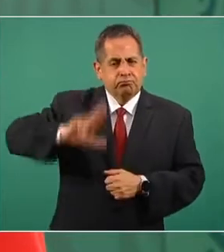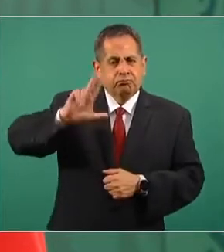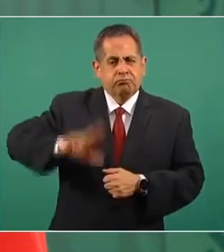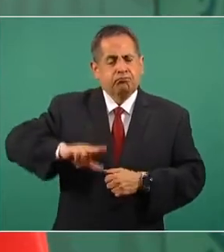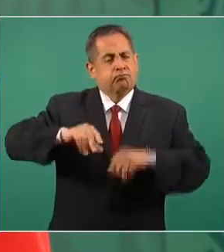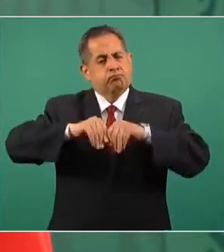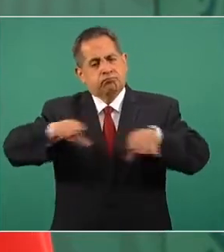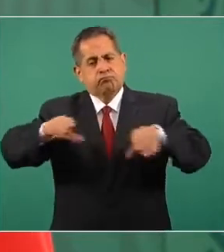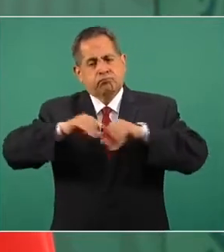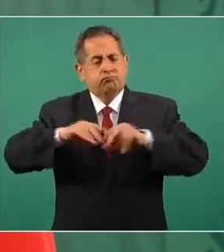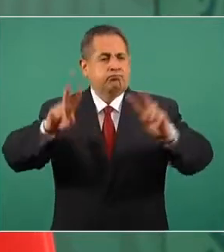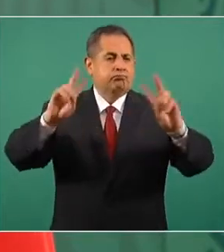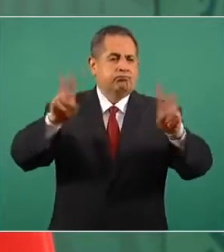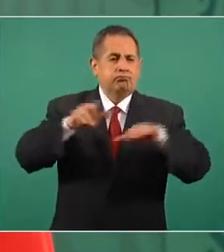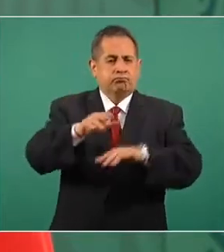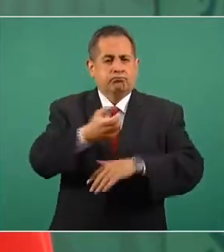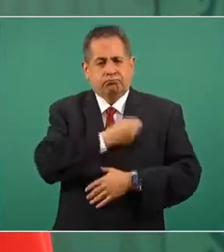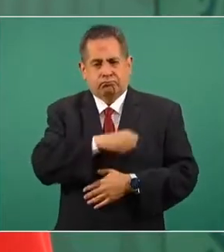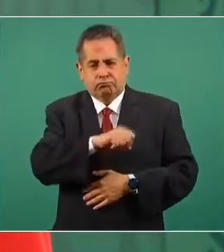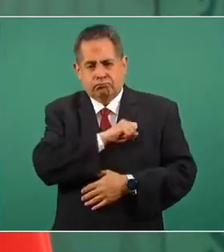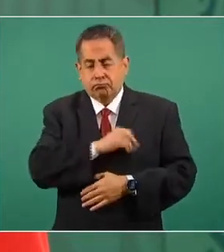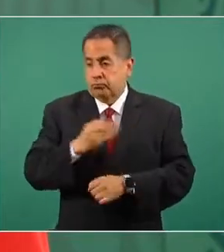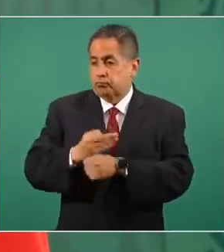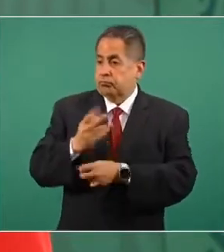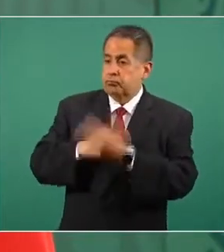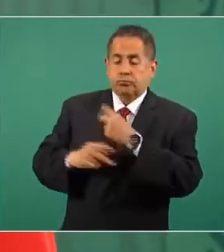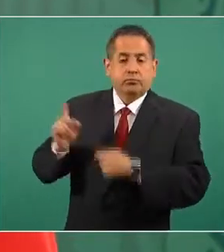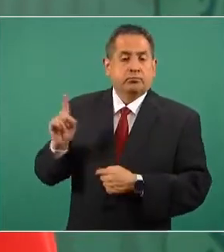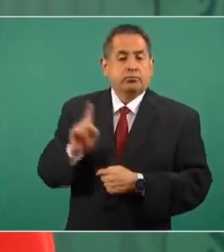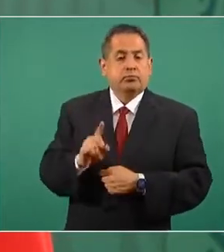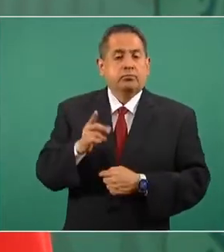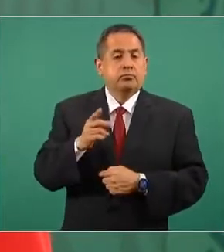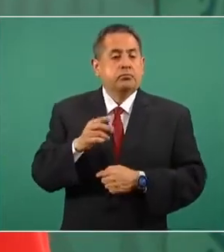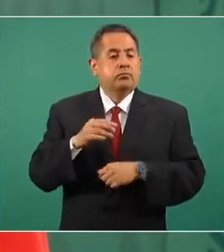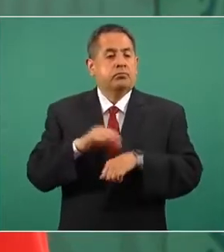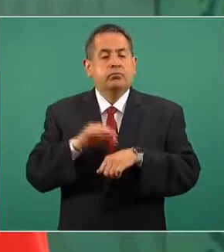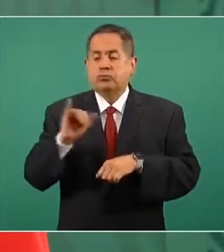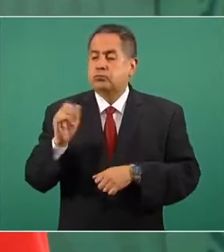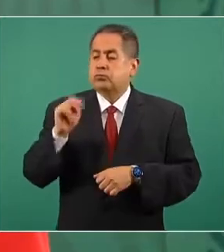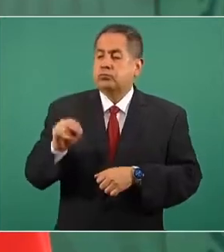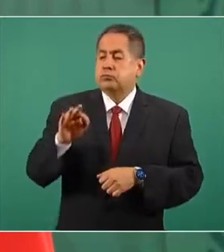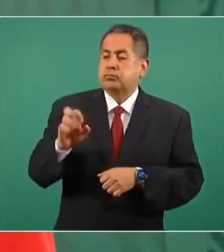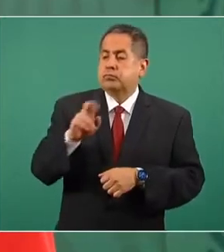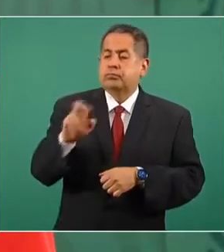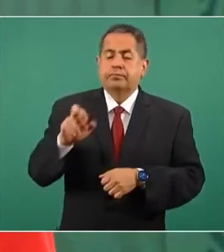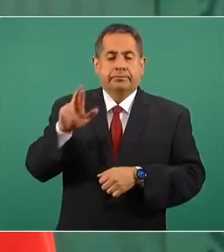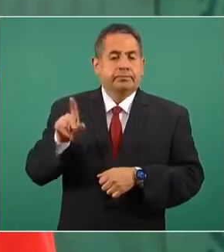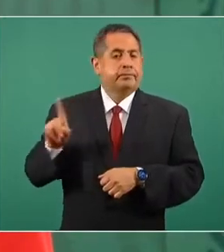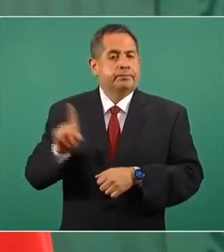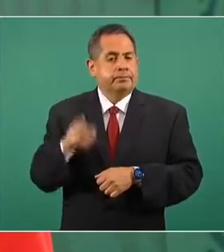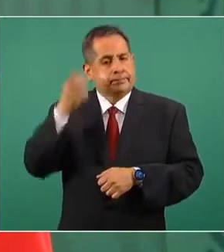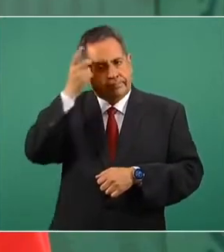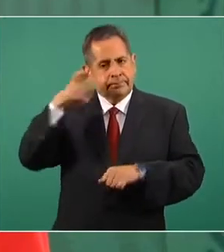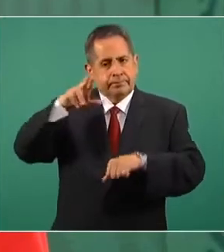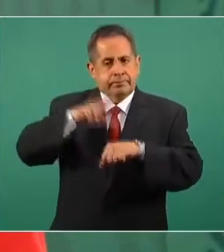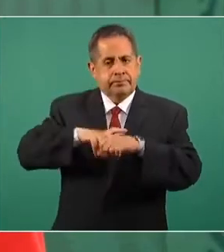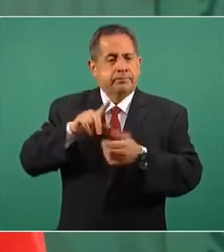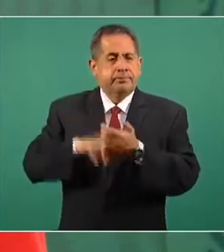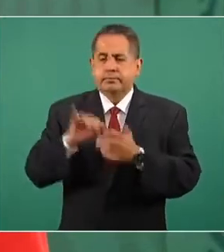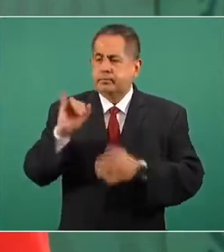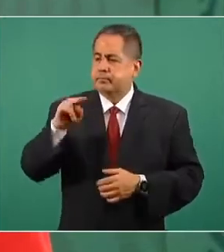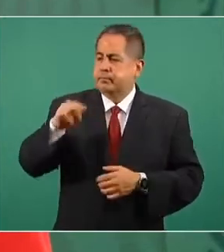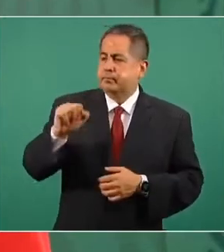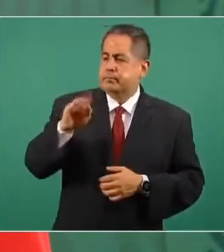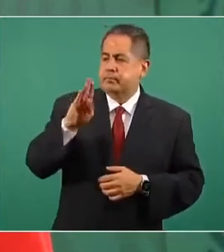salud. Nos va a acompañar en este momento el doctor Juan Ferrer, que es director del Insabi,